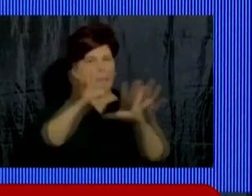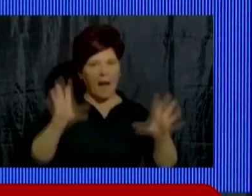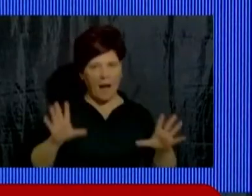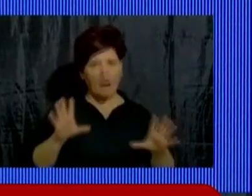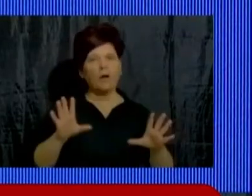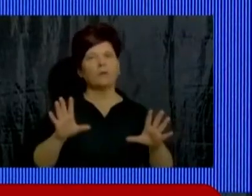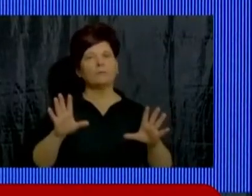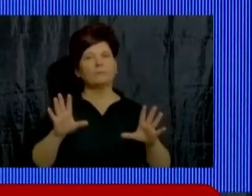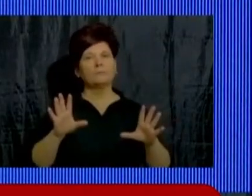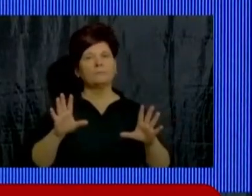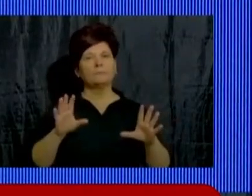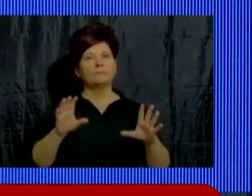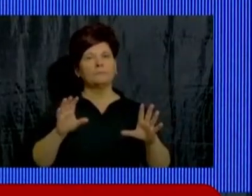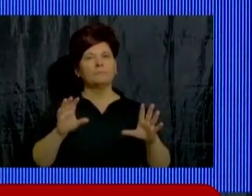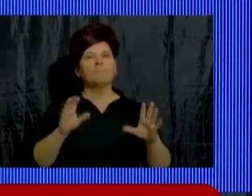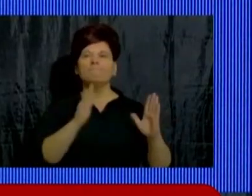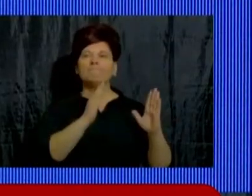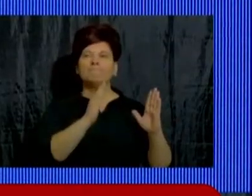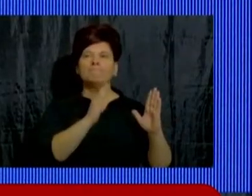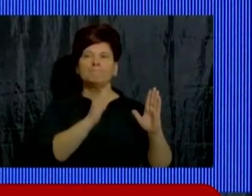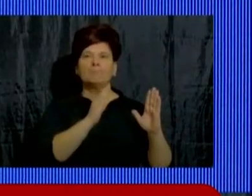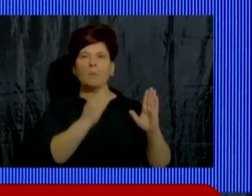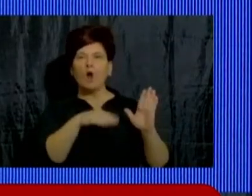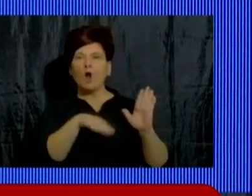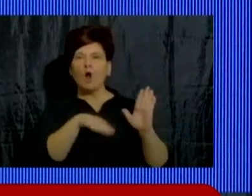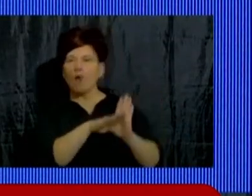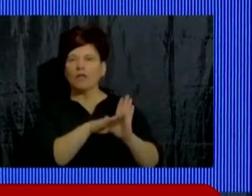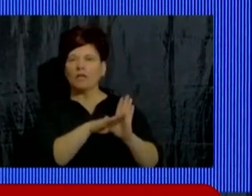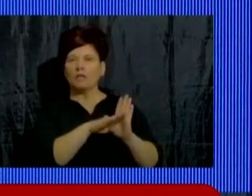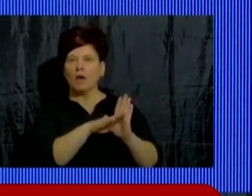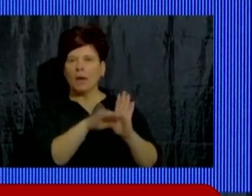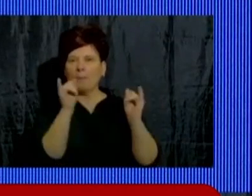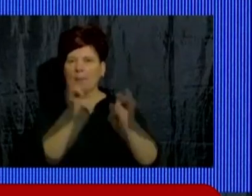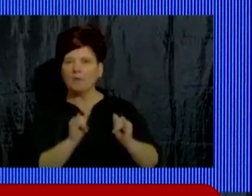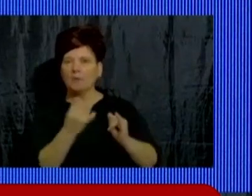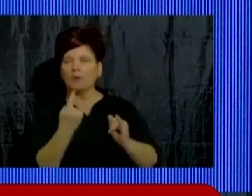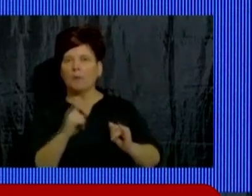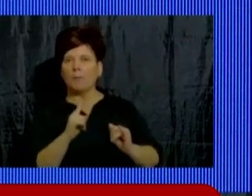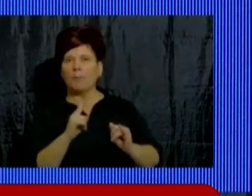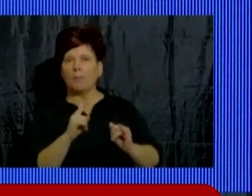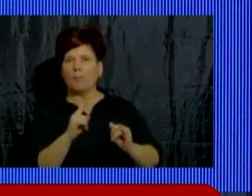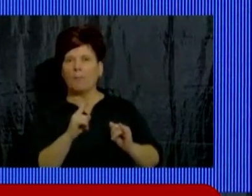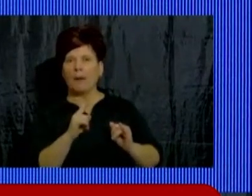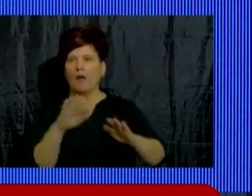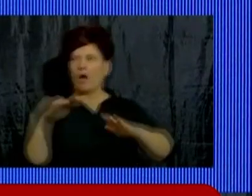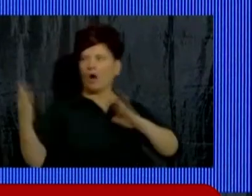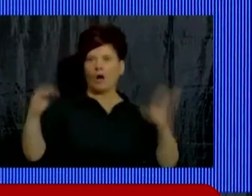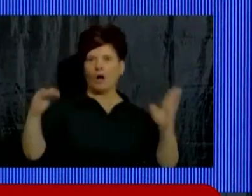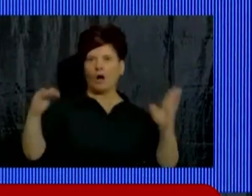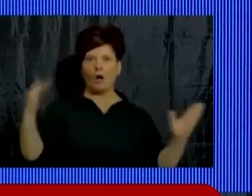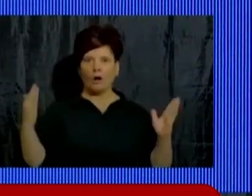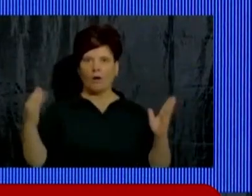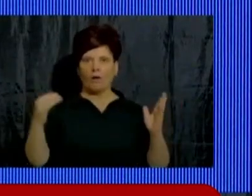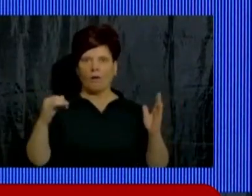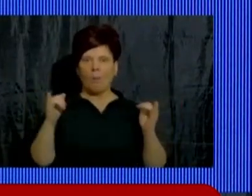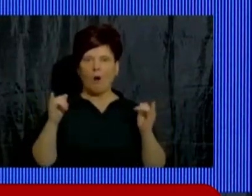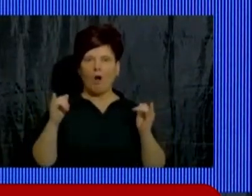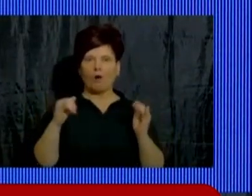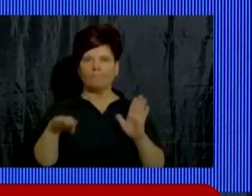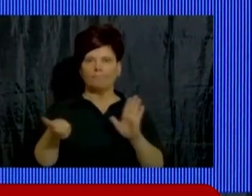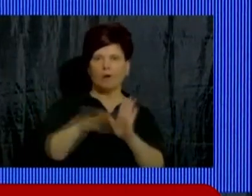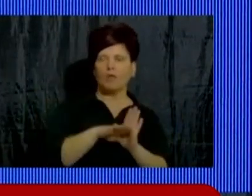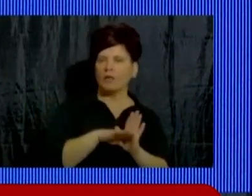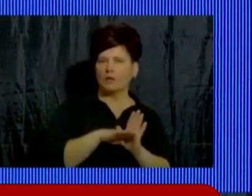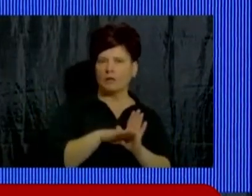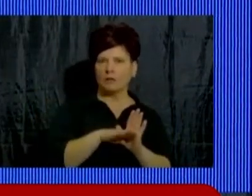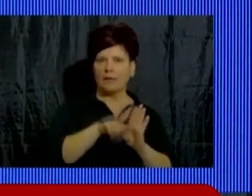claramente condicionan el aspecto presupuestario. Pero de ninguna manera queremos que condicionen la vida de los cordobeses. Pero es mi obligación informar que